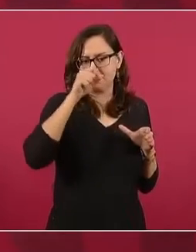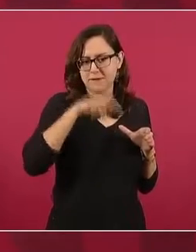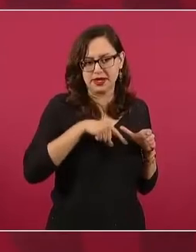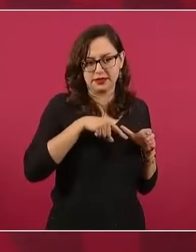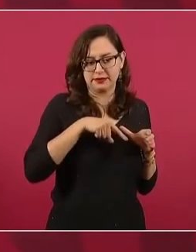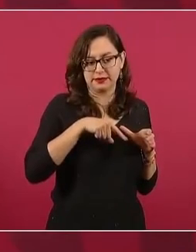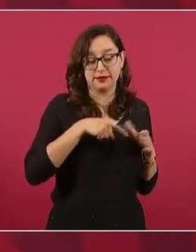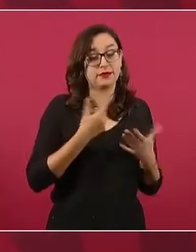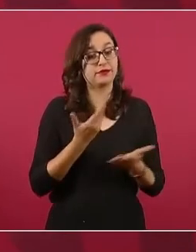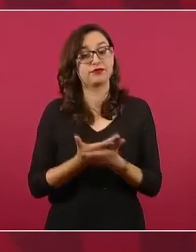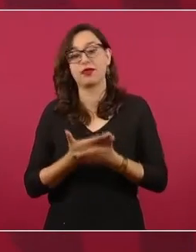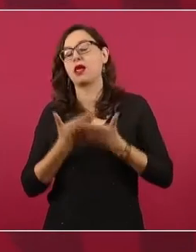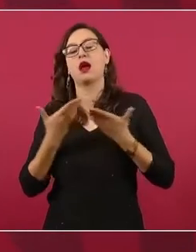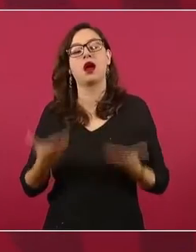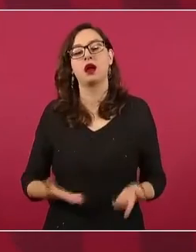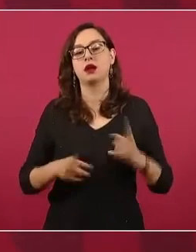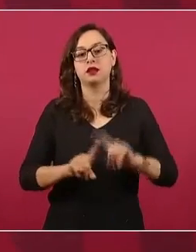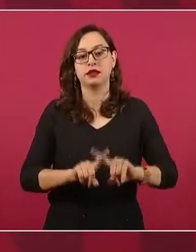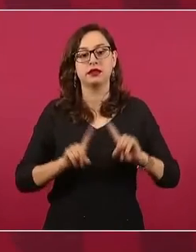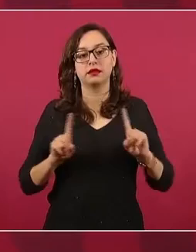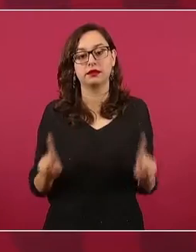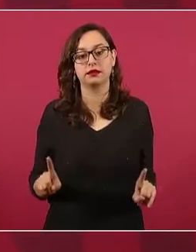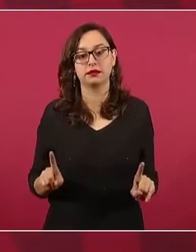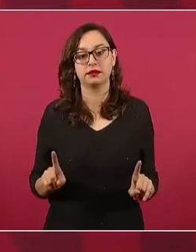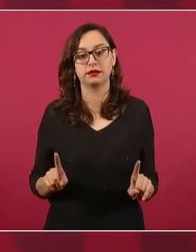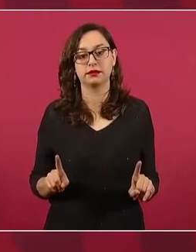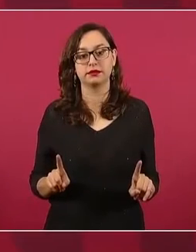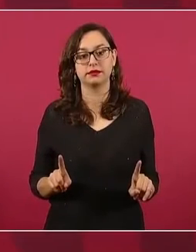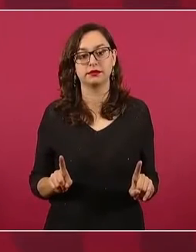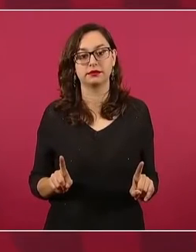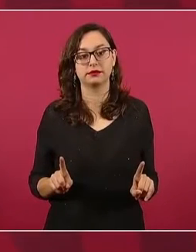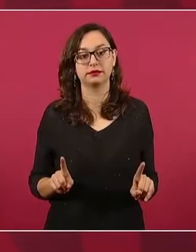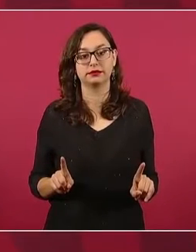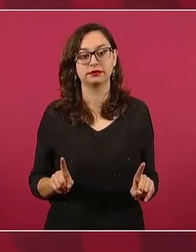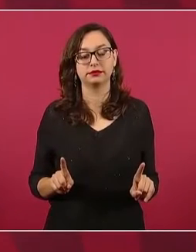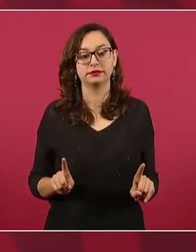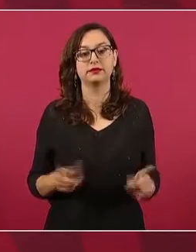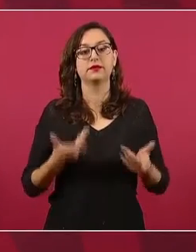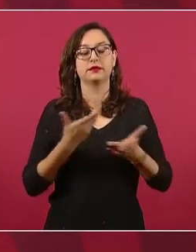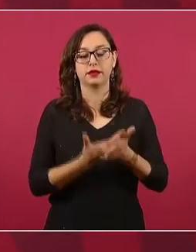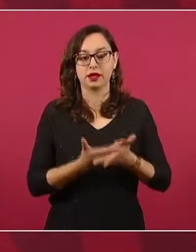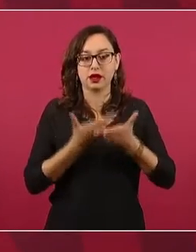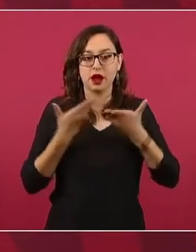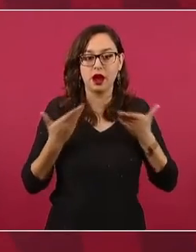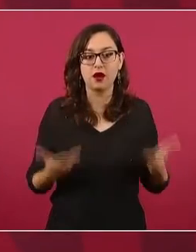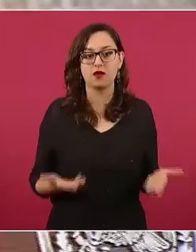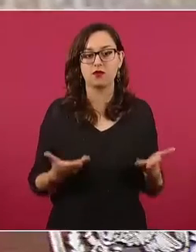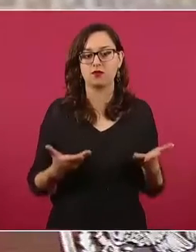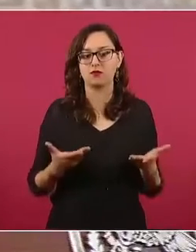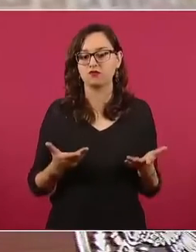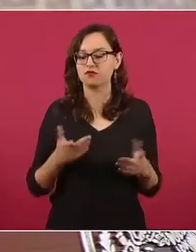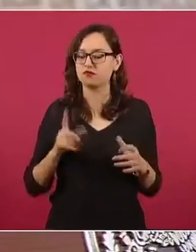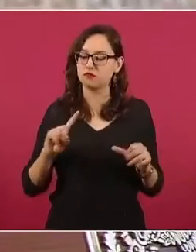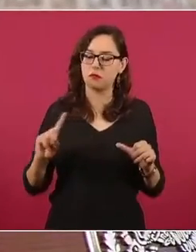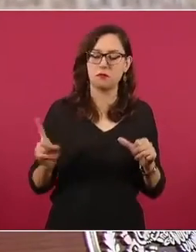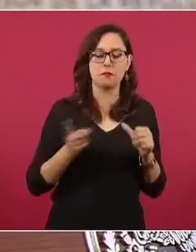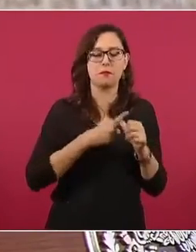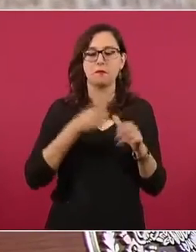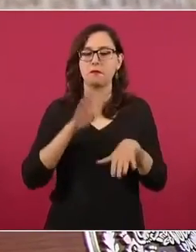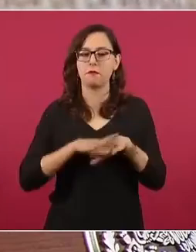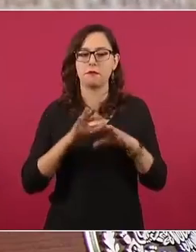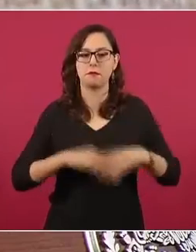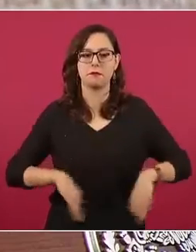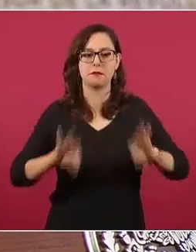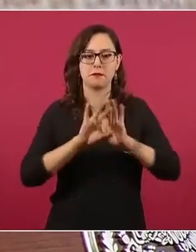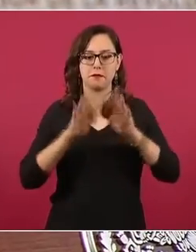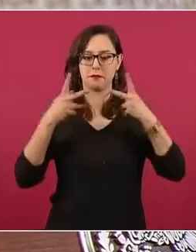Ahora no, ahora el protagonista principal es el